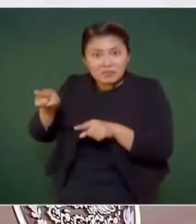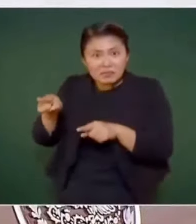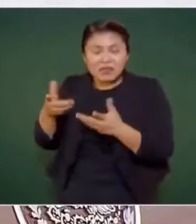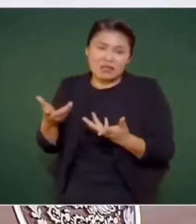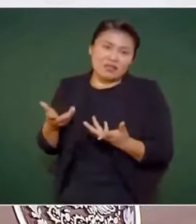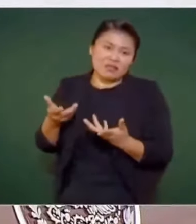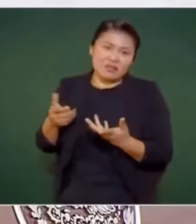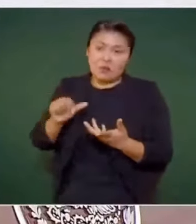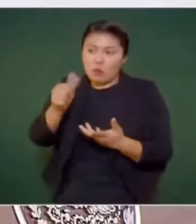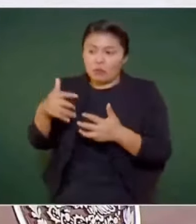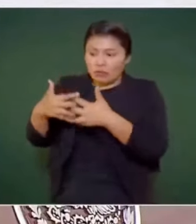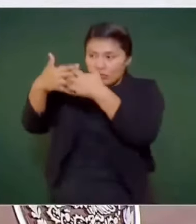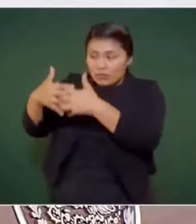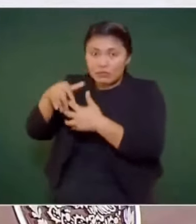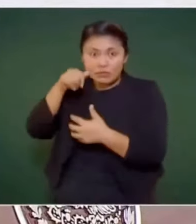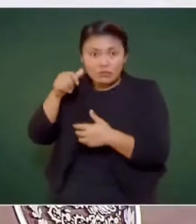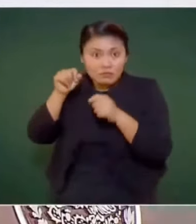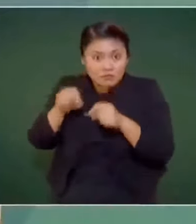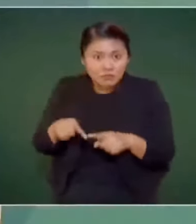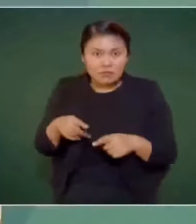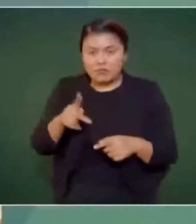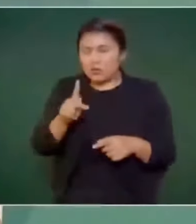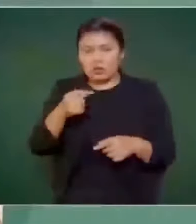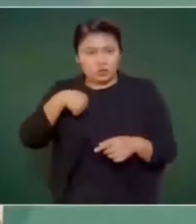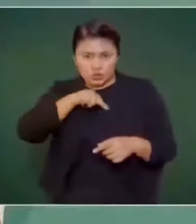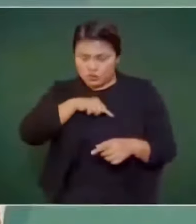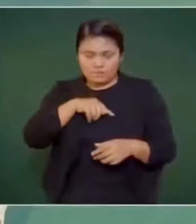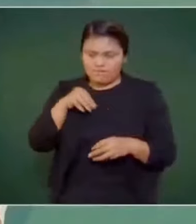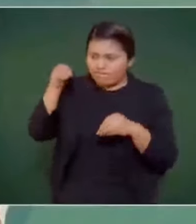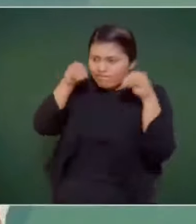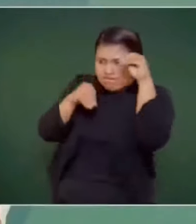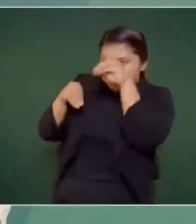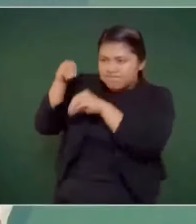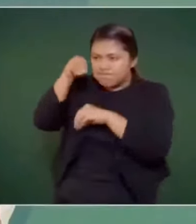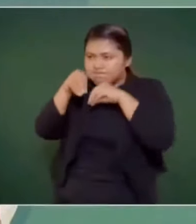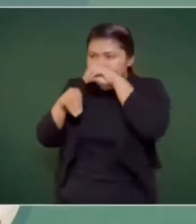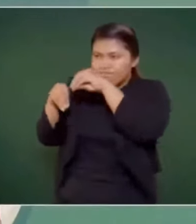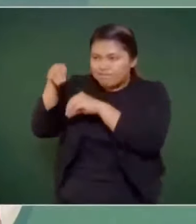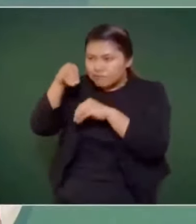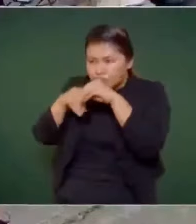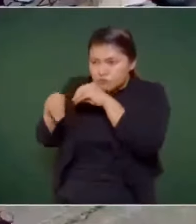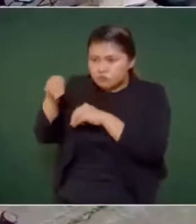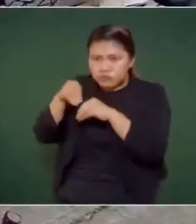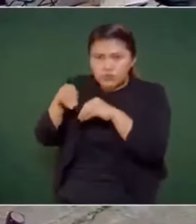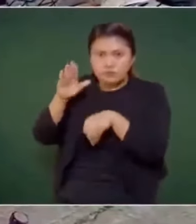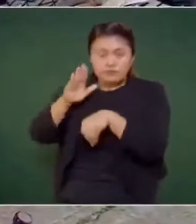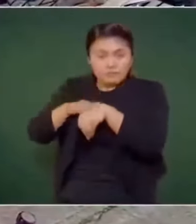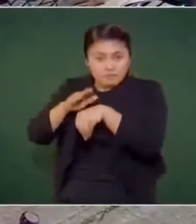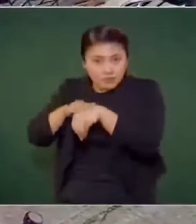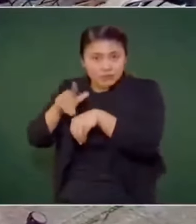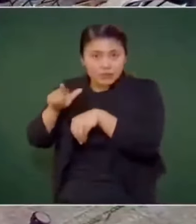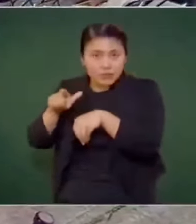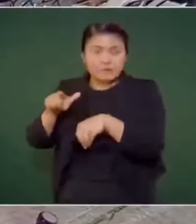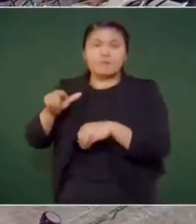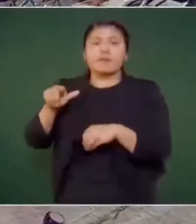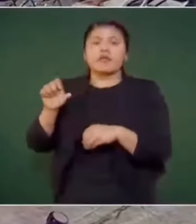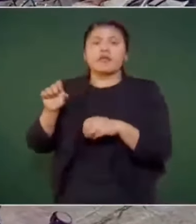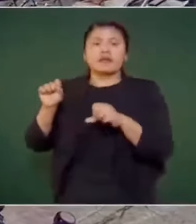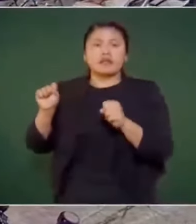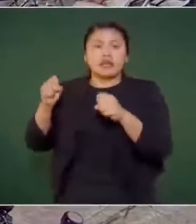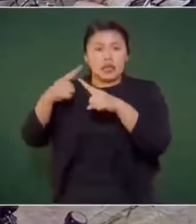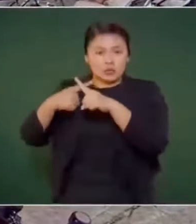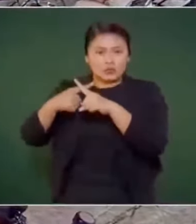Entonces, hemos estado invirtiendo en la refinería de Salina Cruz